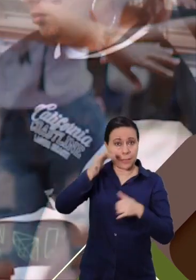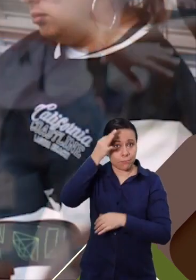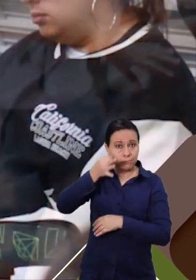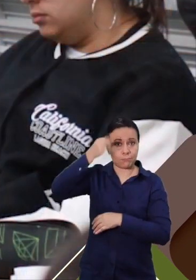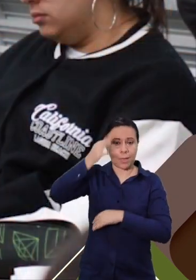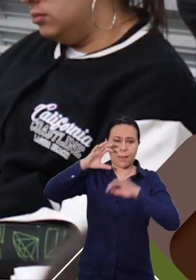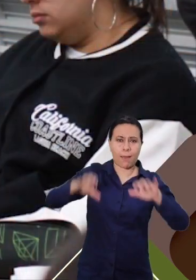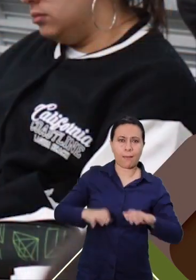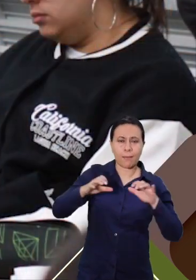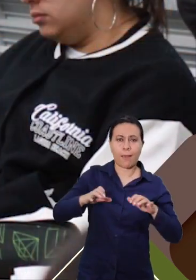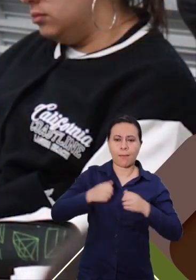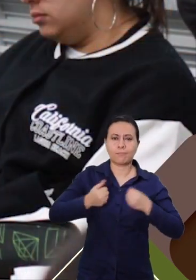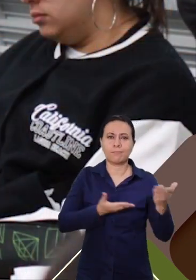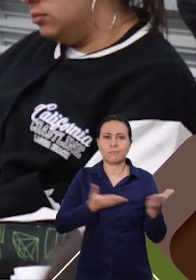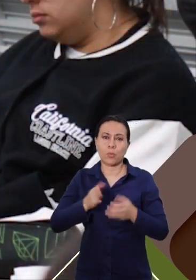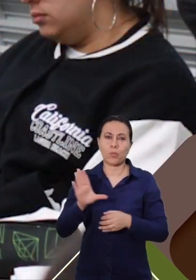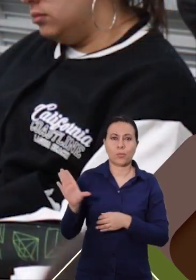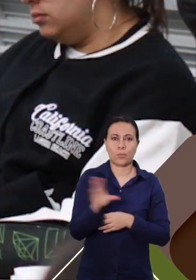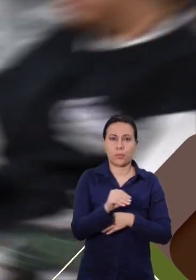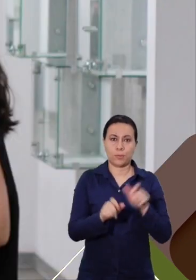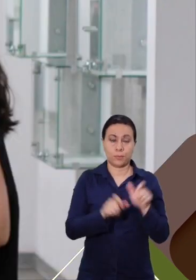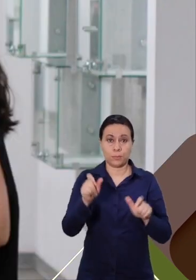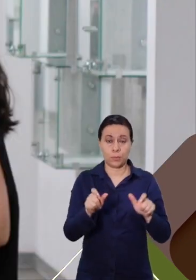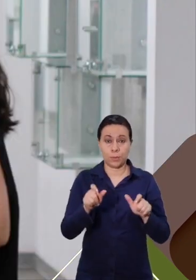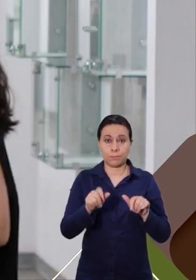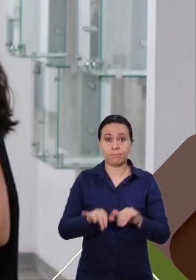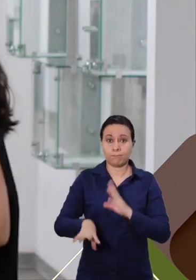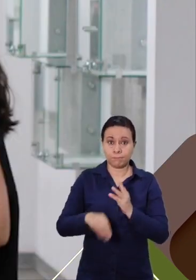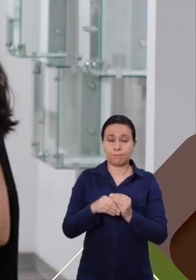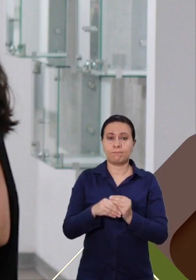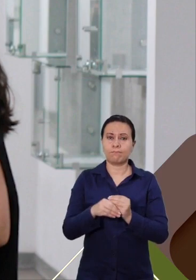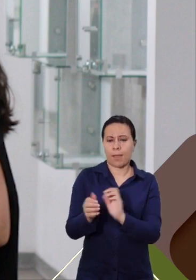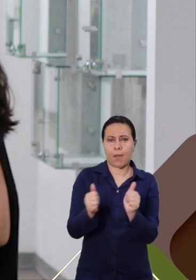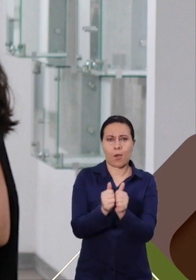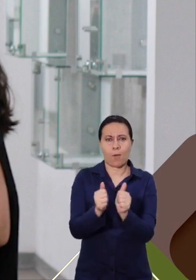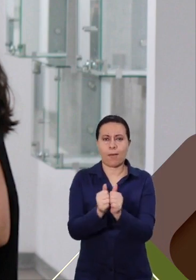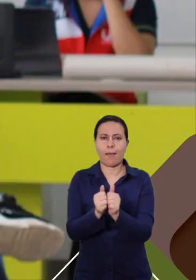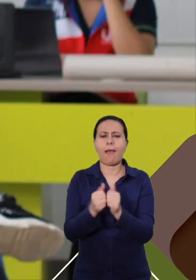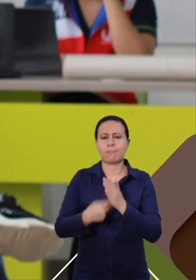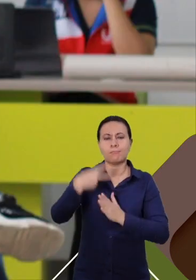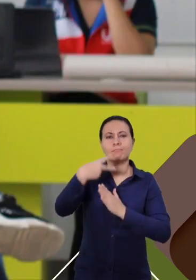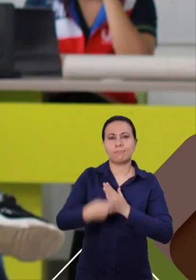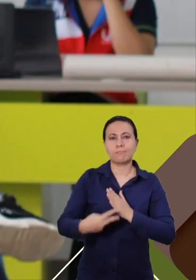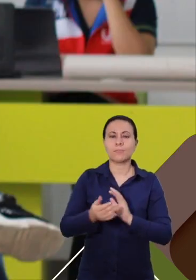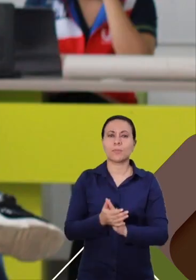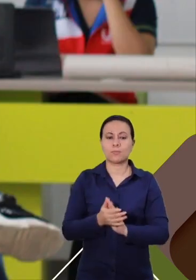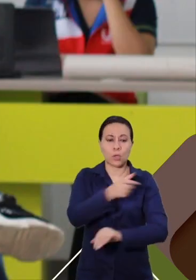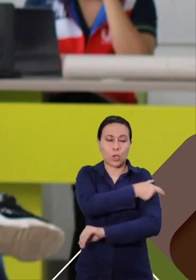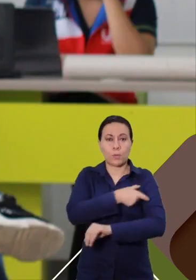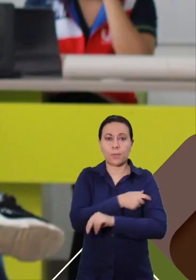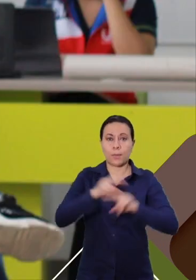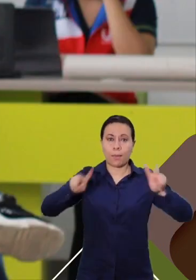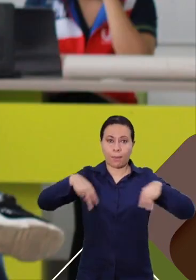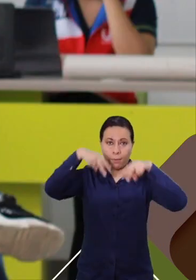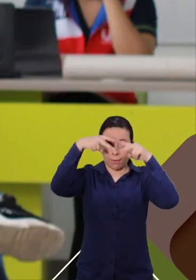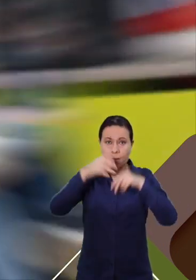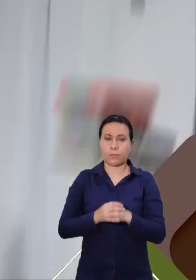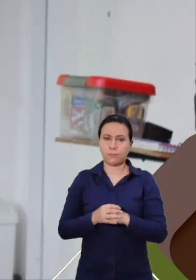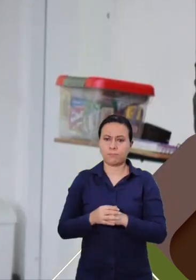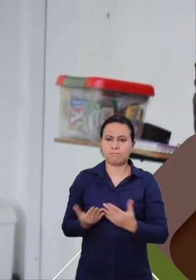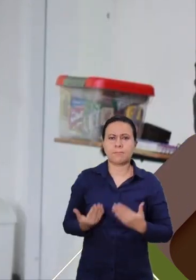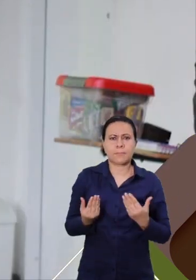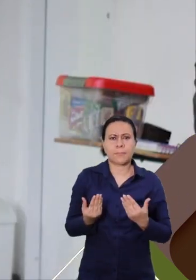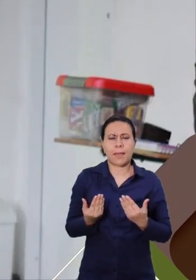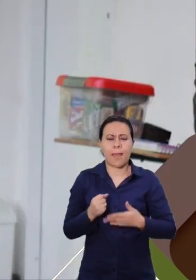integral. De la misma manera, se acompañaron proyectos como los del Comité de Género, buscando mitigar los escenarios de violencia más comunes, y